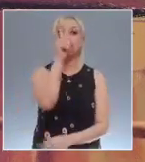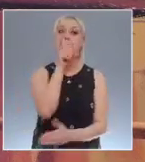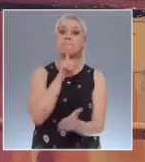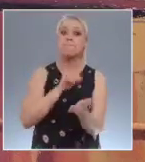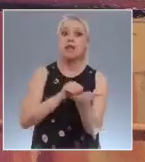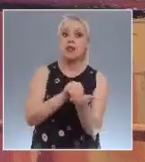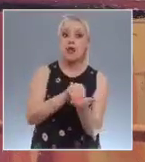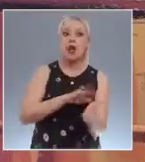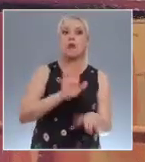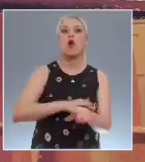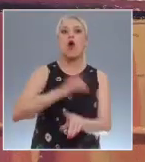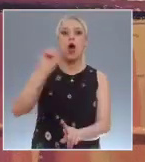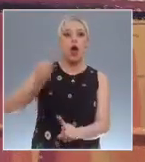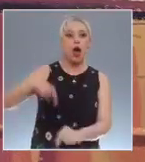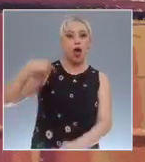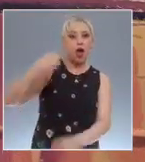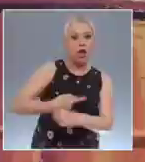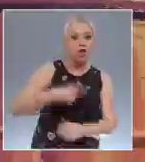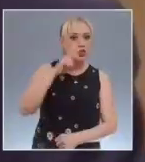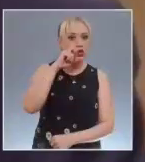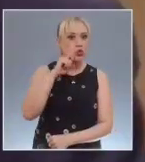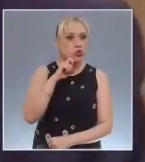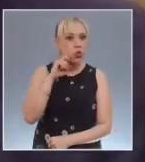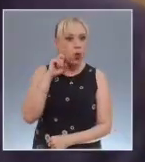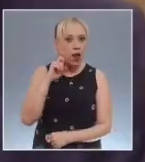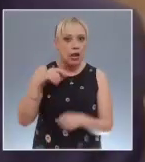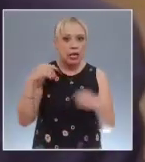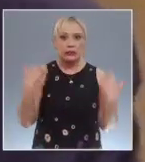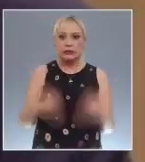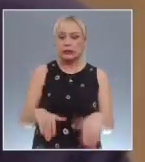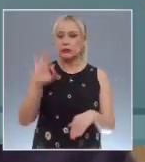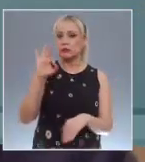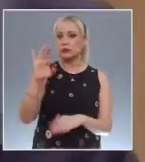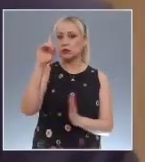presuntamente ocurrió en los años 90.